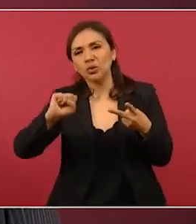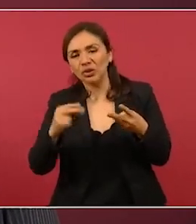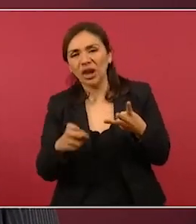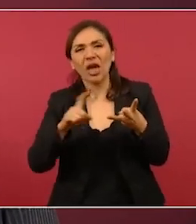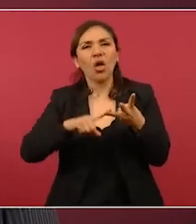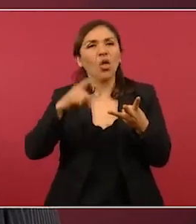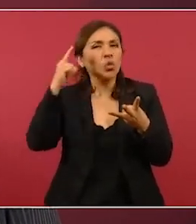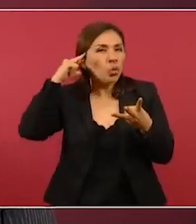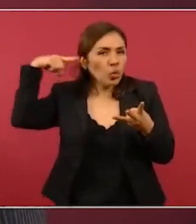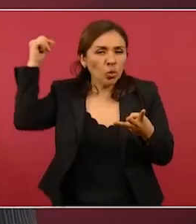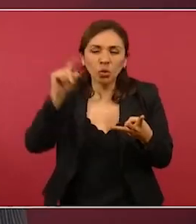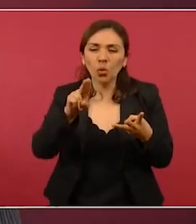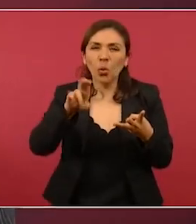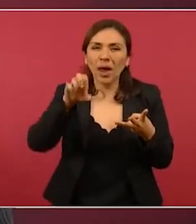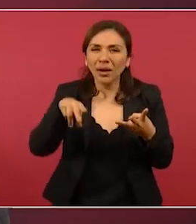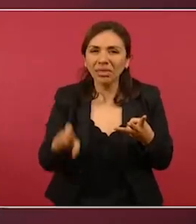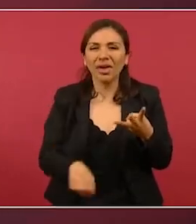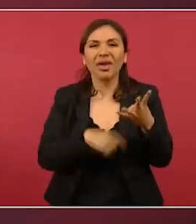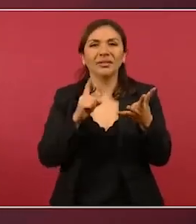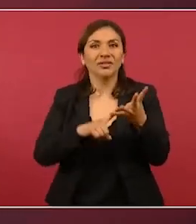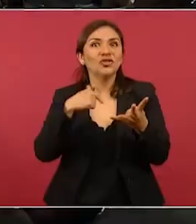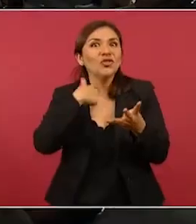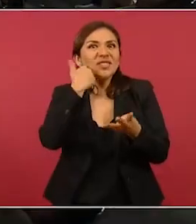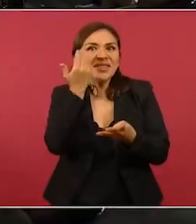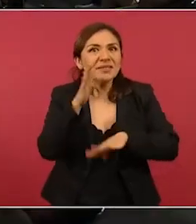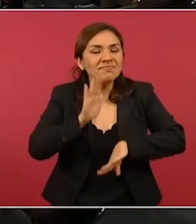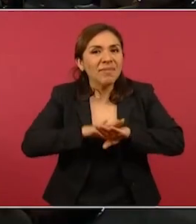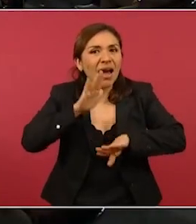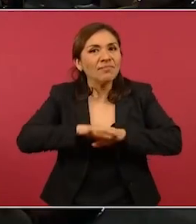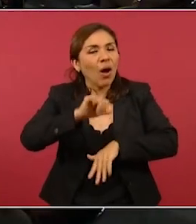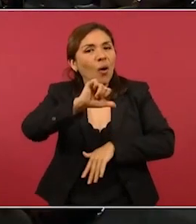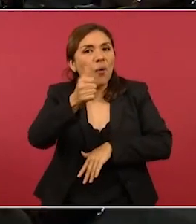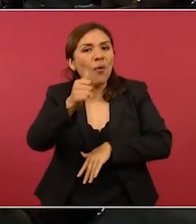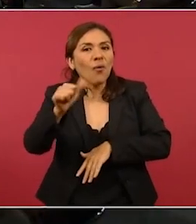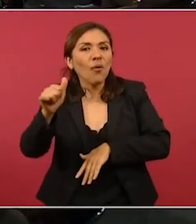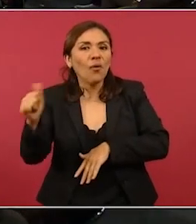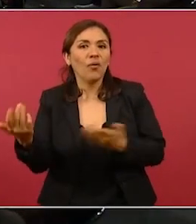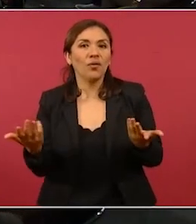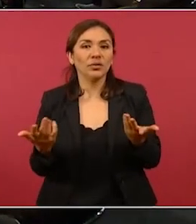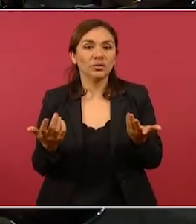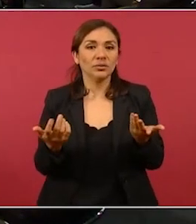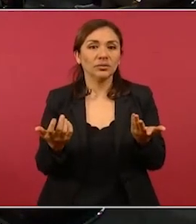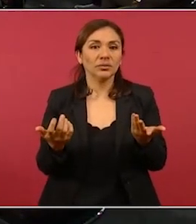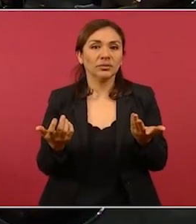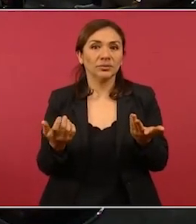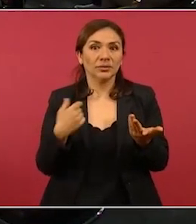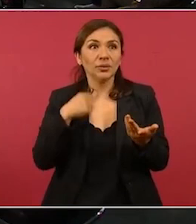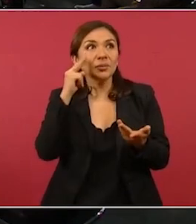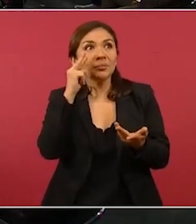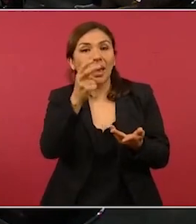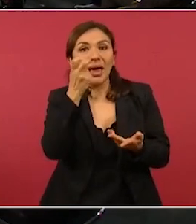duendes. Yo quisiera que hubiese aluche.